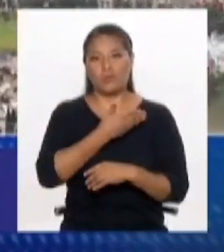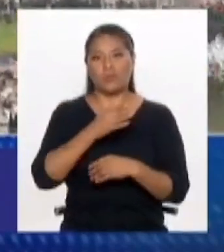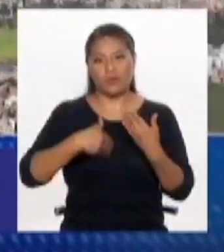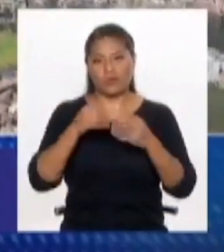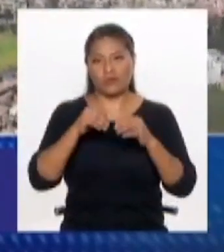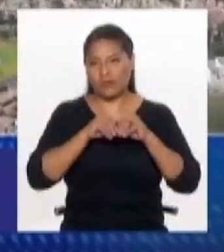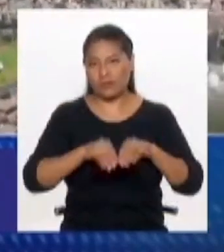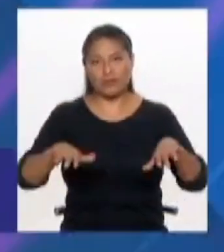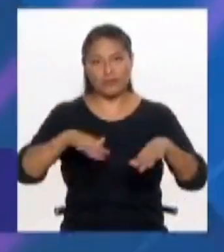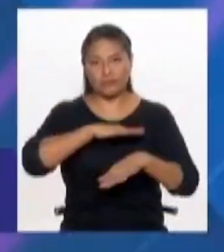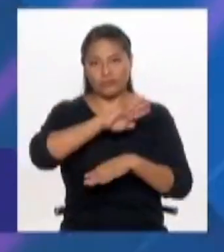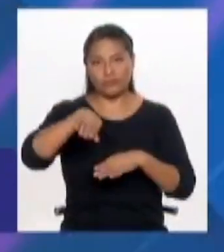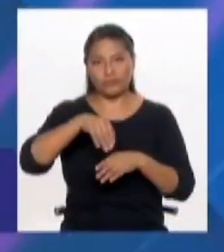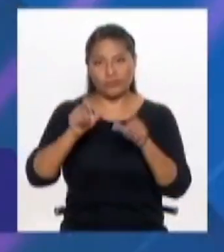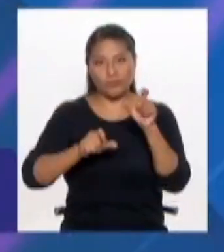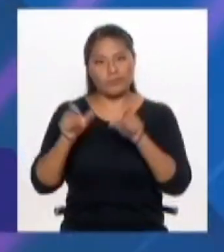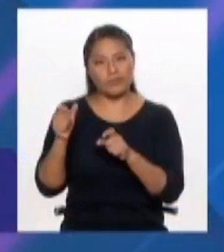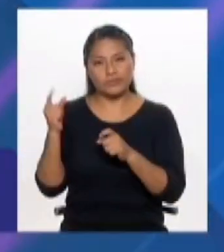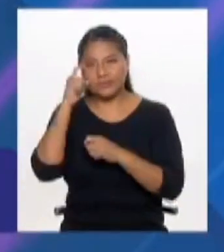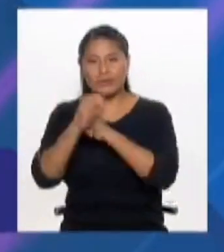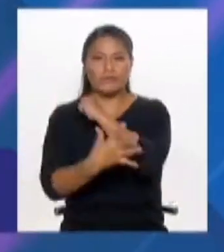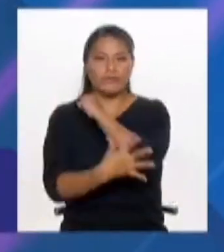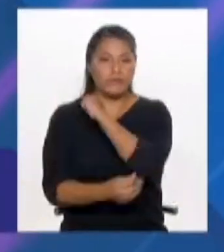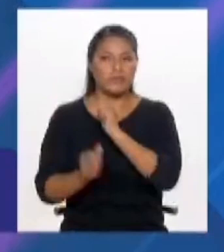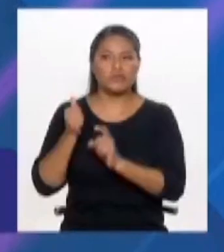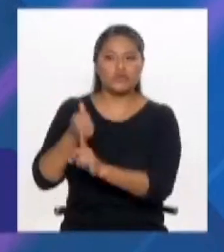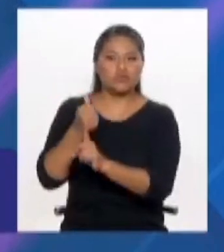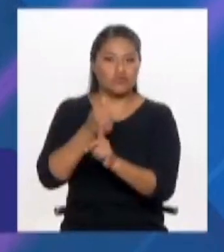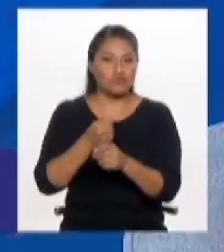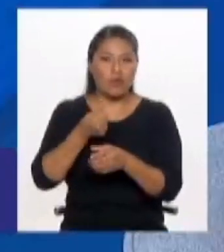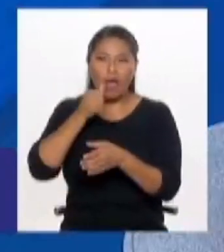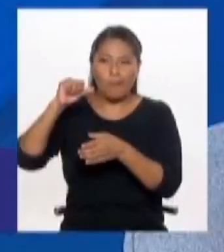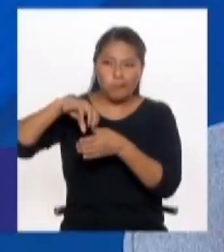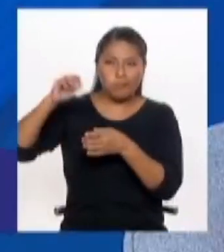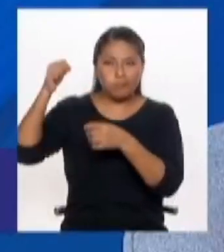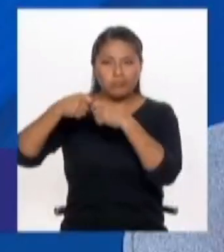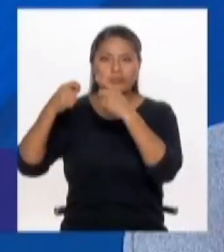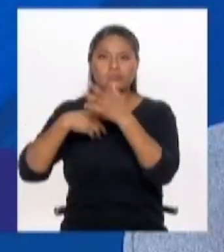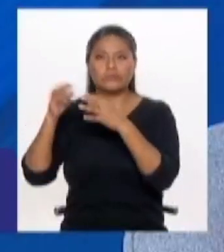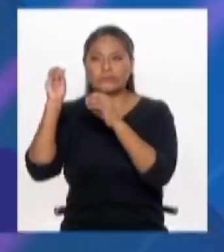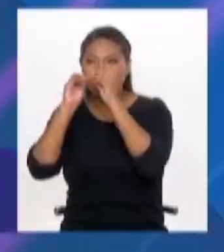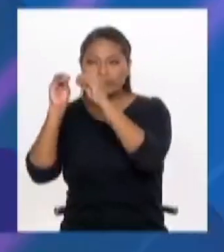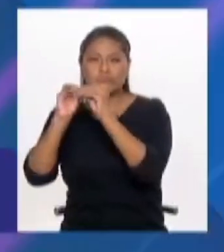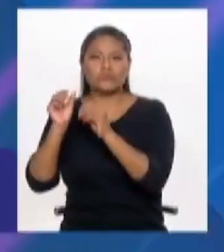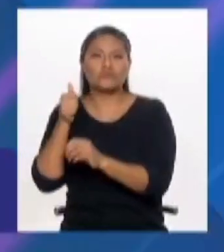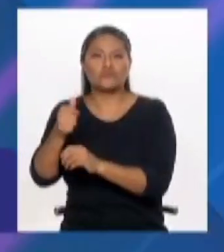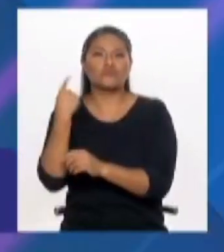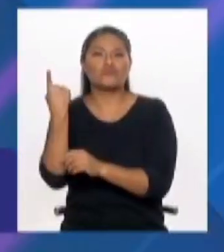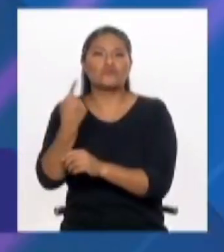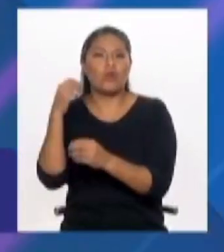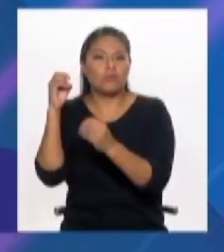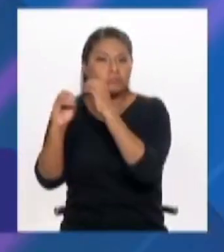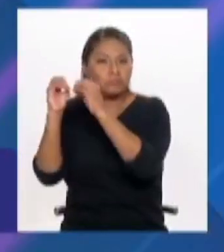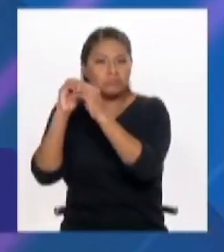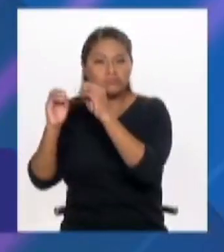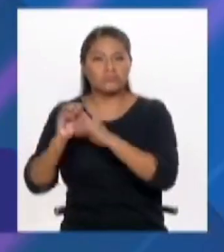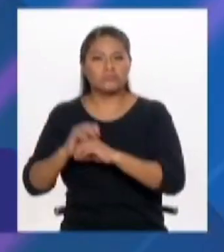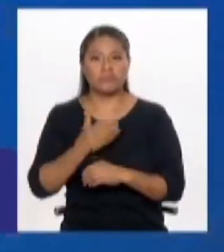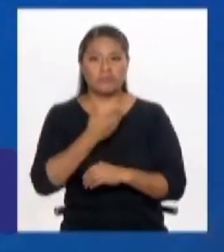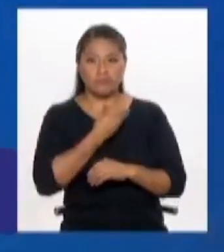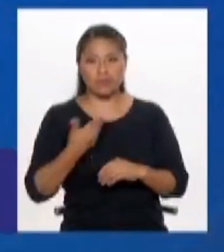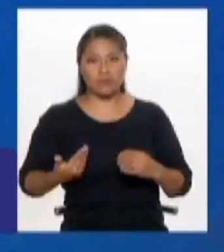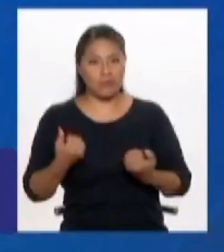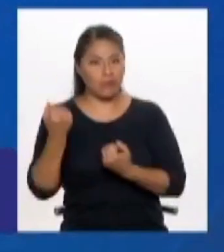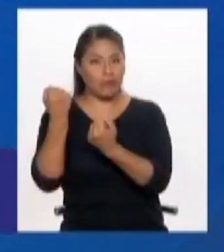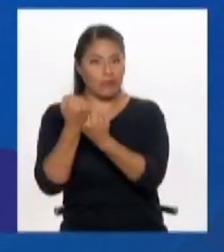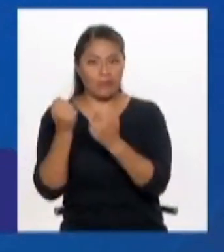Y en general, creo, porque también eso pasa en los barrios más de clase media, digamos, igual la gente soluciona el problema por sí misma. Ahora, ¿cómo